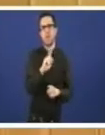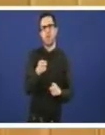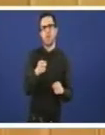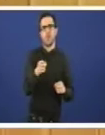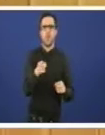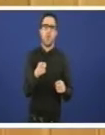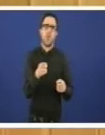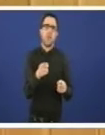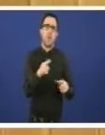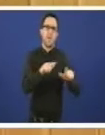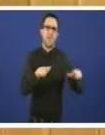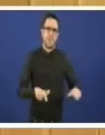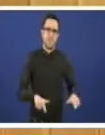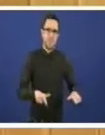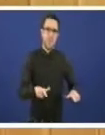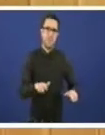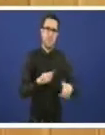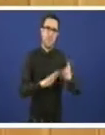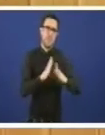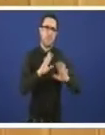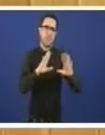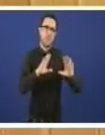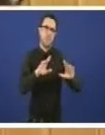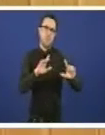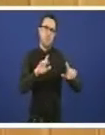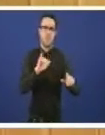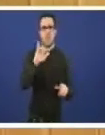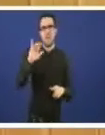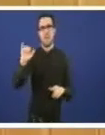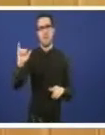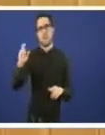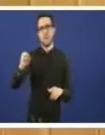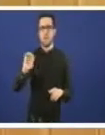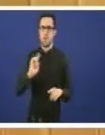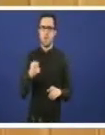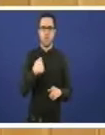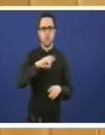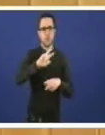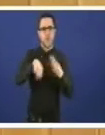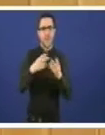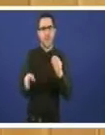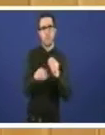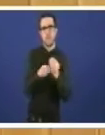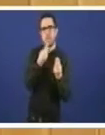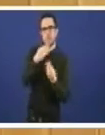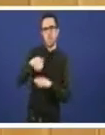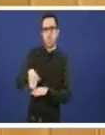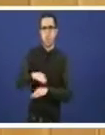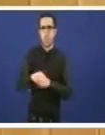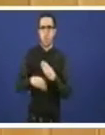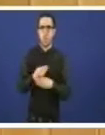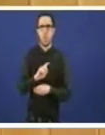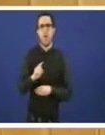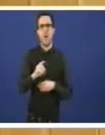proxecto dunha planta incineradora ben nos non enmendamos iso non facemos unha amenda de sustitución non